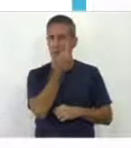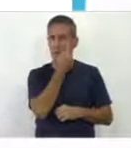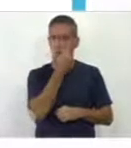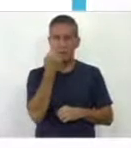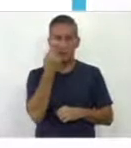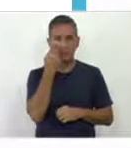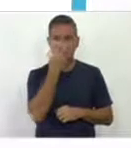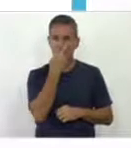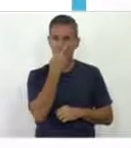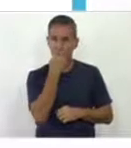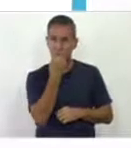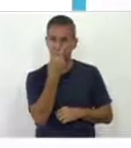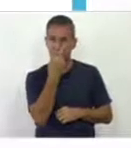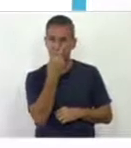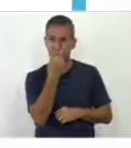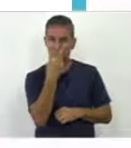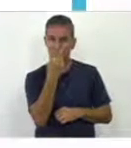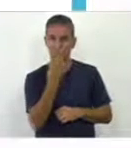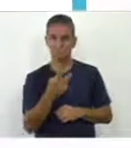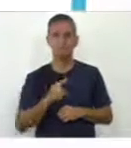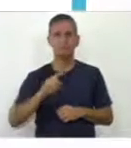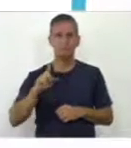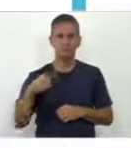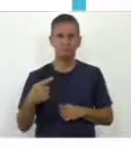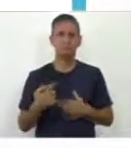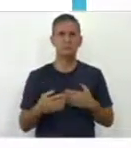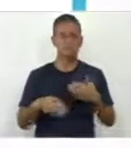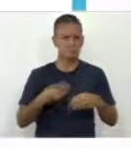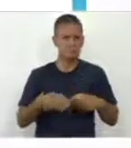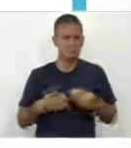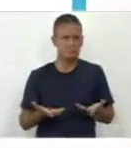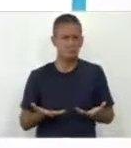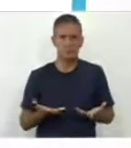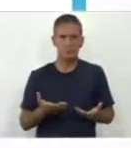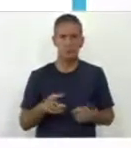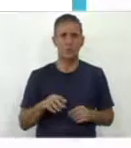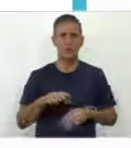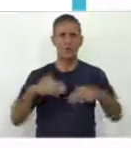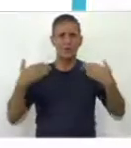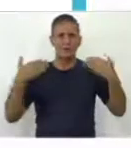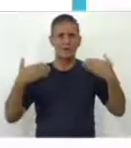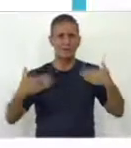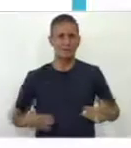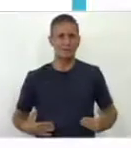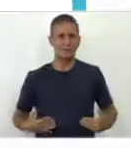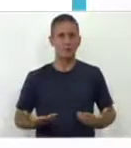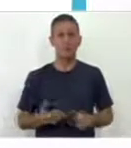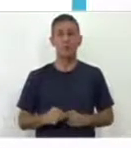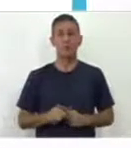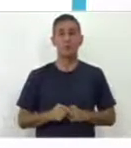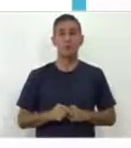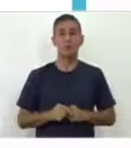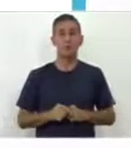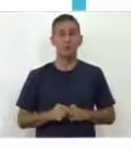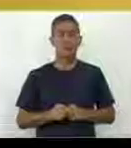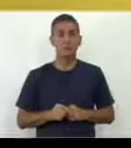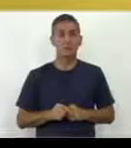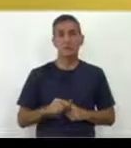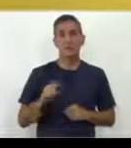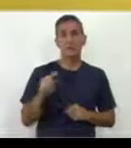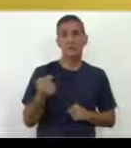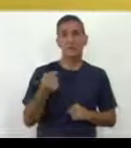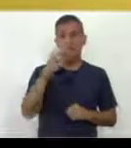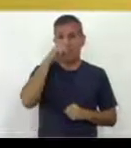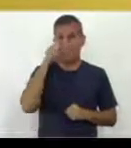de la computación para la primera infancia, que creo que en algún